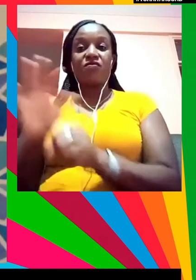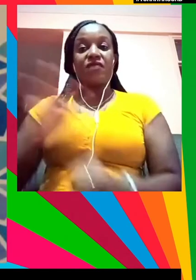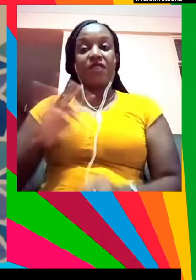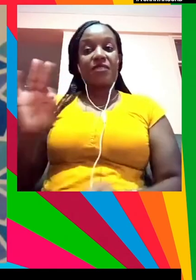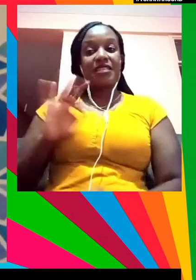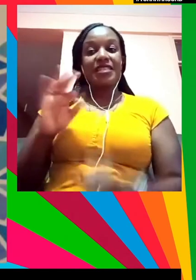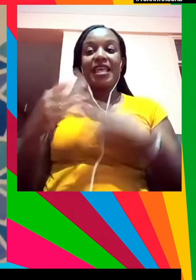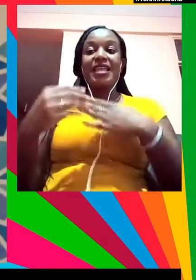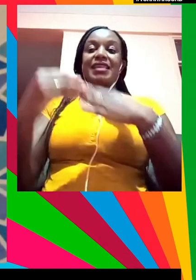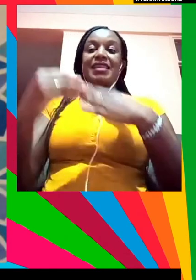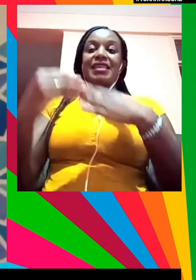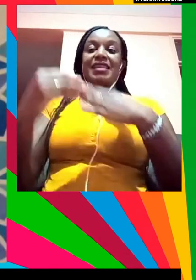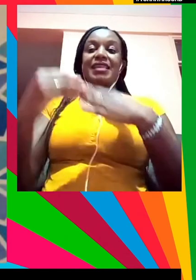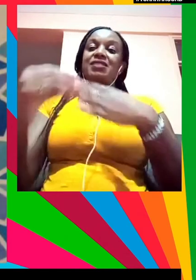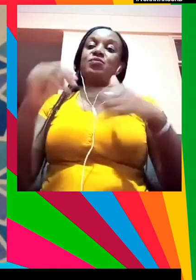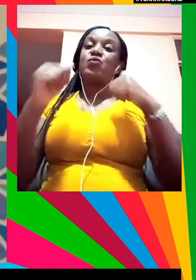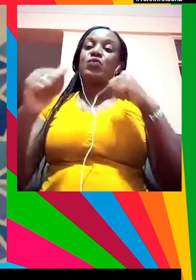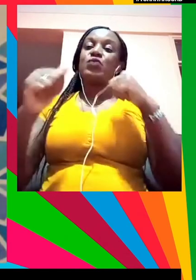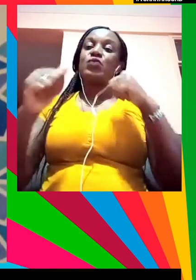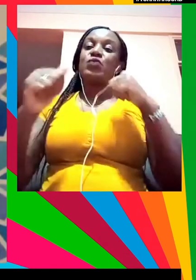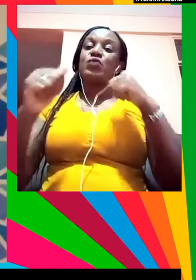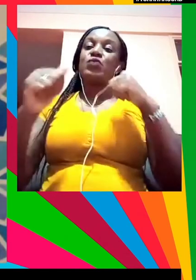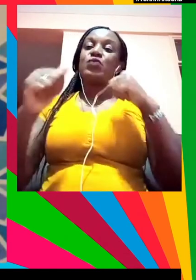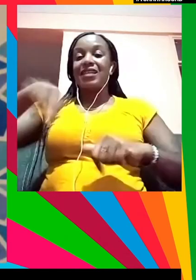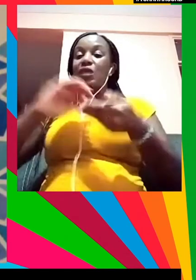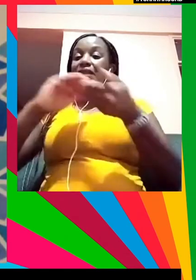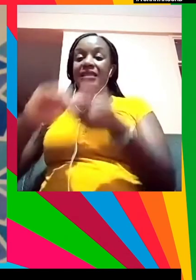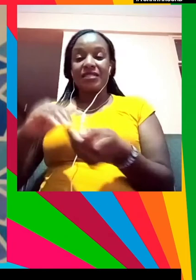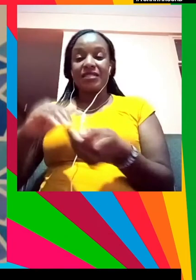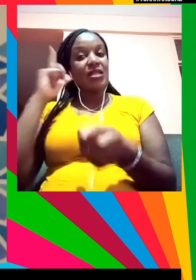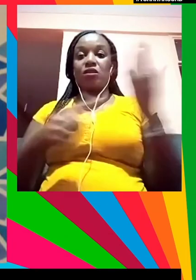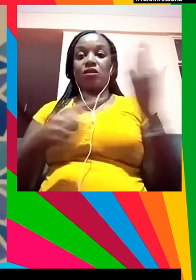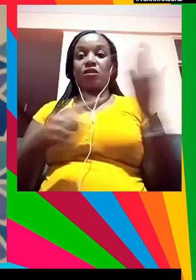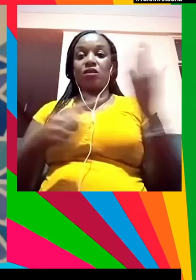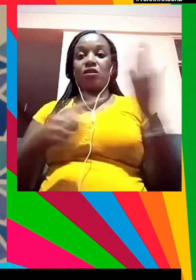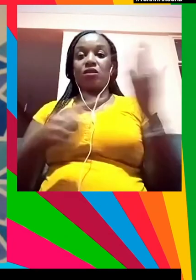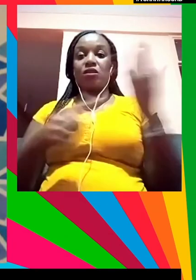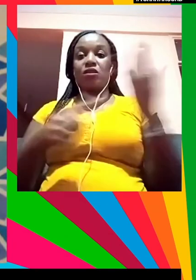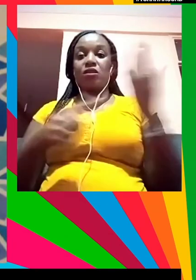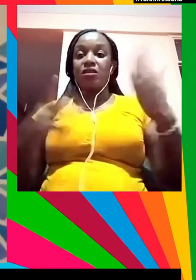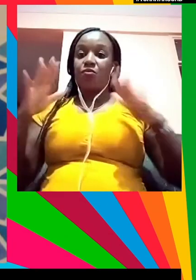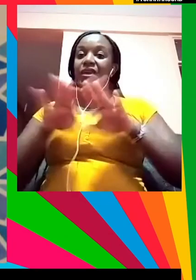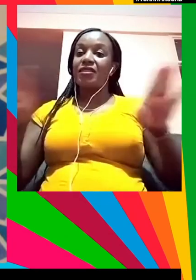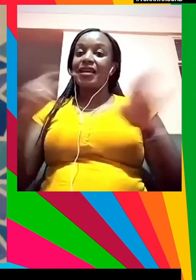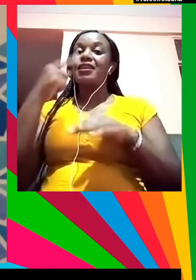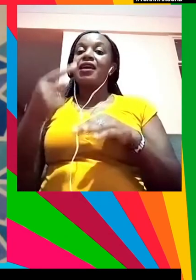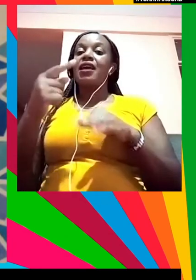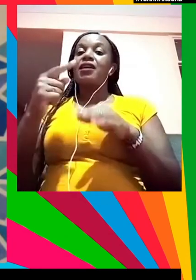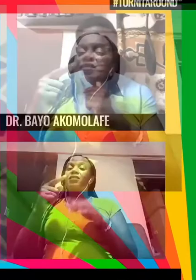Y hemos de escuchar también a las líderes feministas para construir y cocrear nuevas realidades juntos.